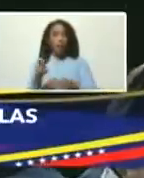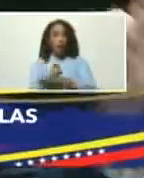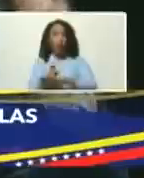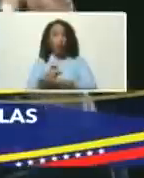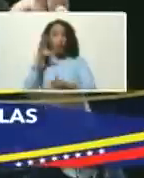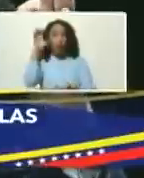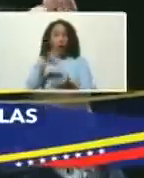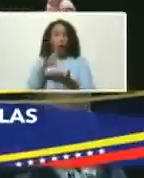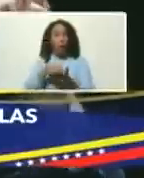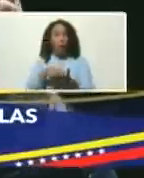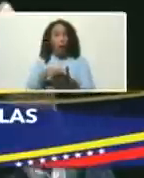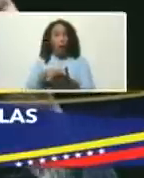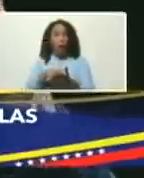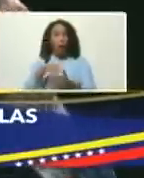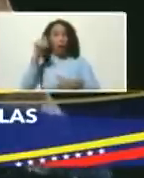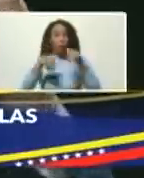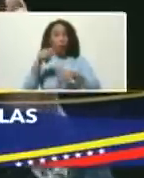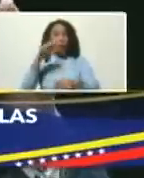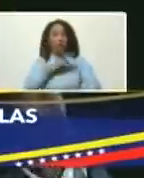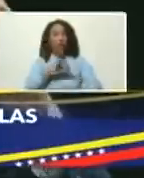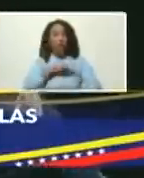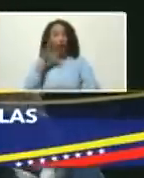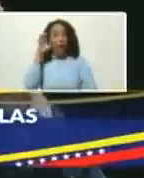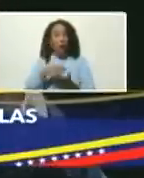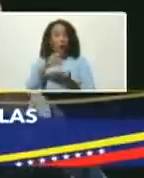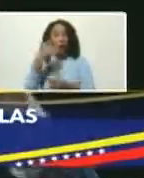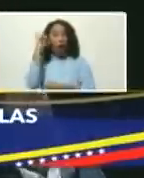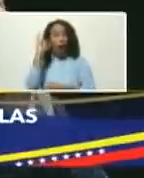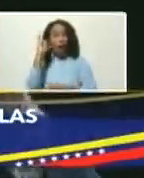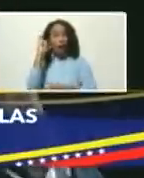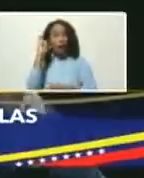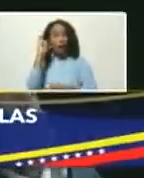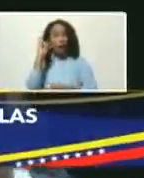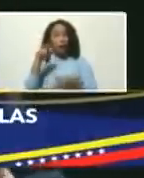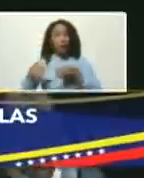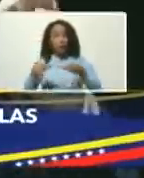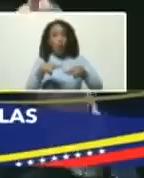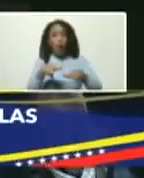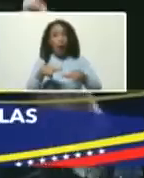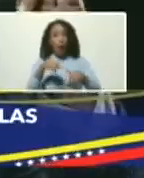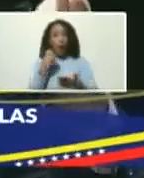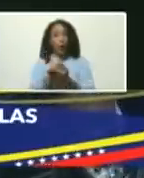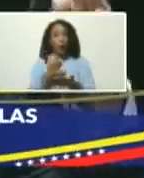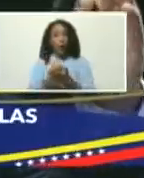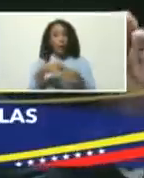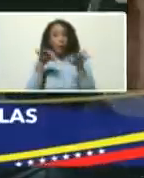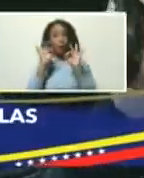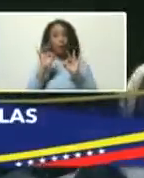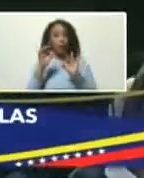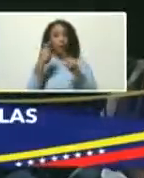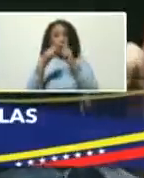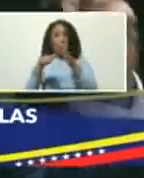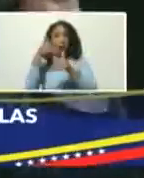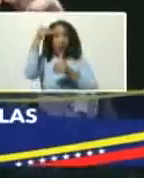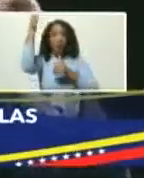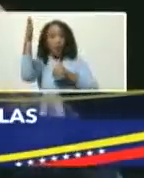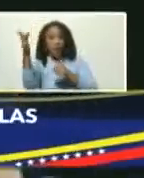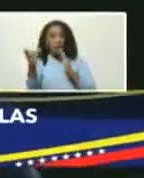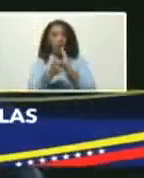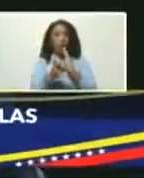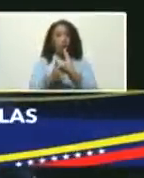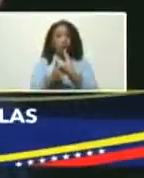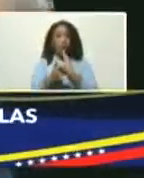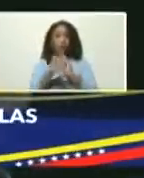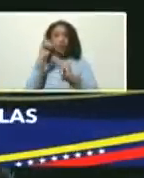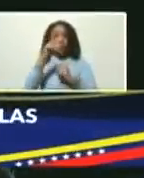Aragua en estas deliberaciones señal de que Aragua reúna las condiciones para hacer una zona económica especial de importación, de exportación de tecnología y